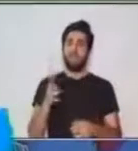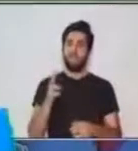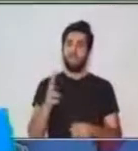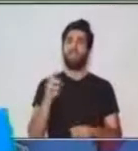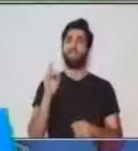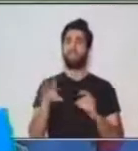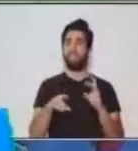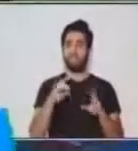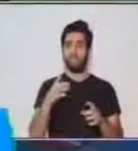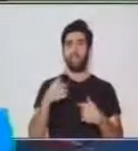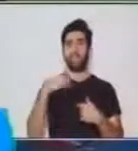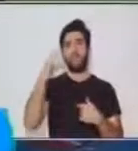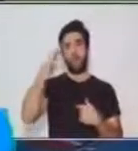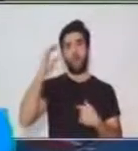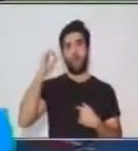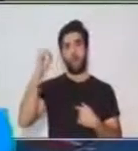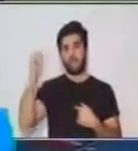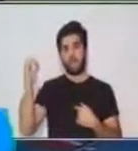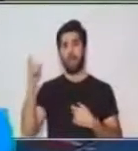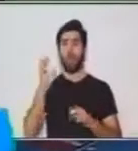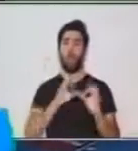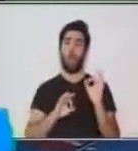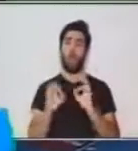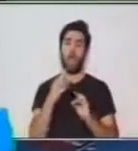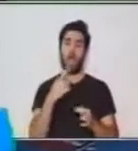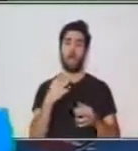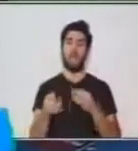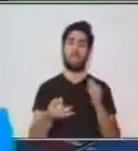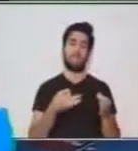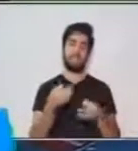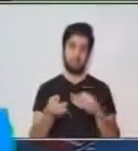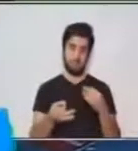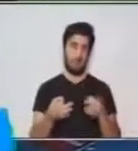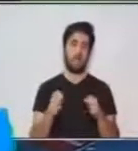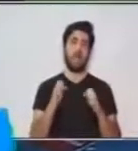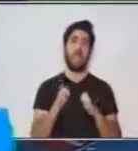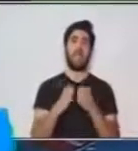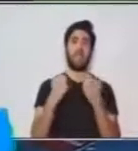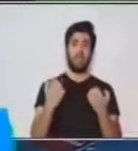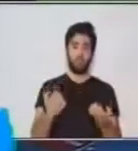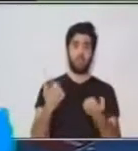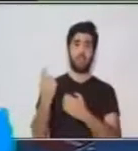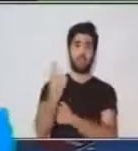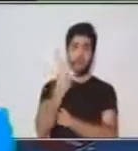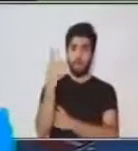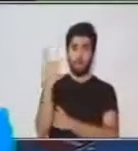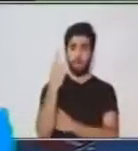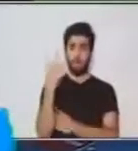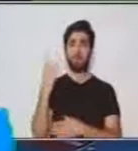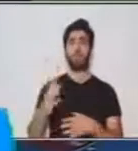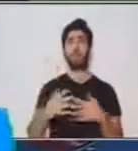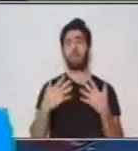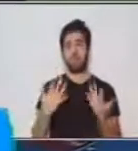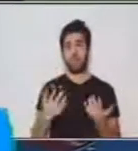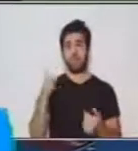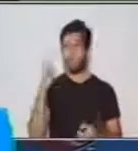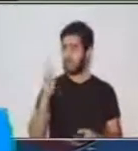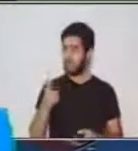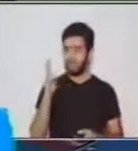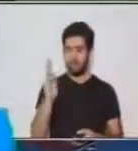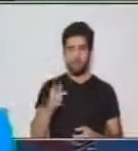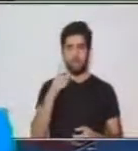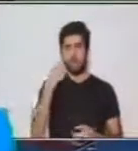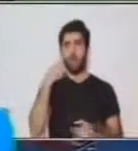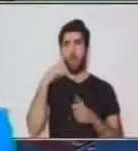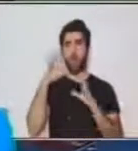omitir una opinión o un argumento. Entonces, es muy importante que siempre tomemos